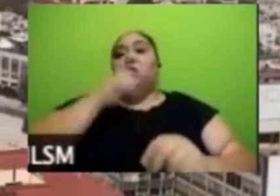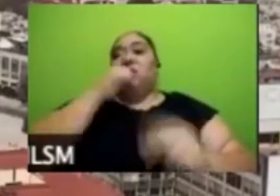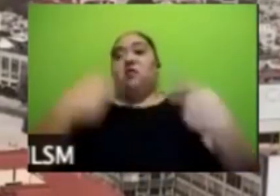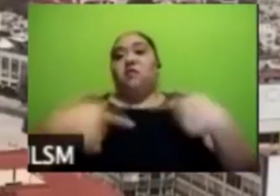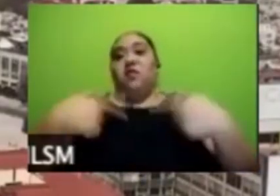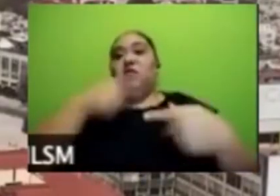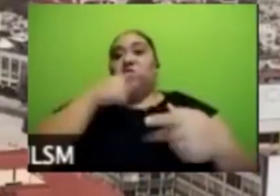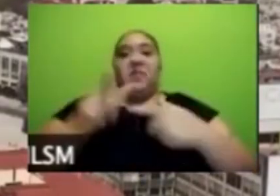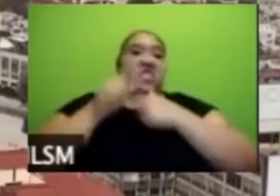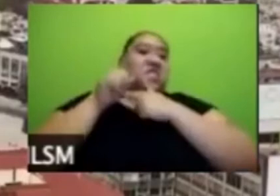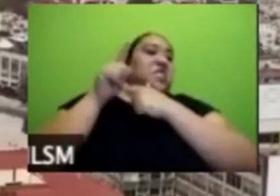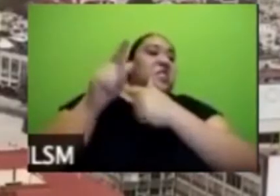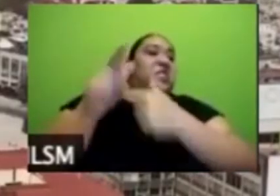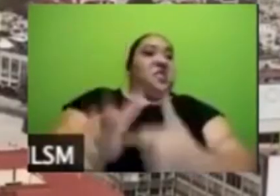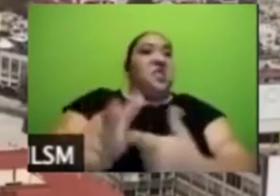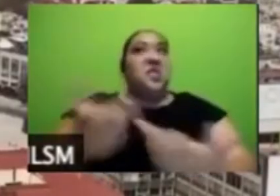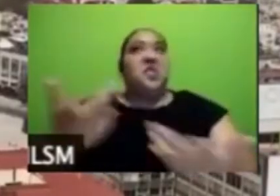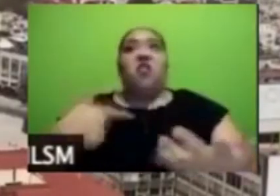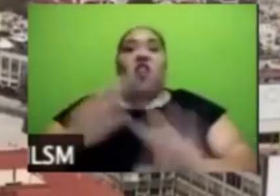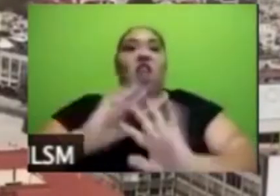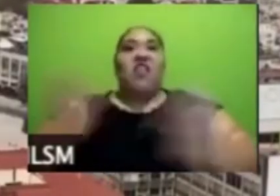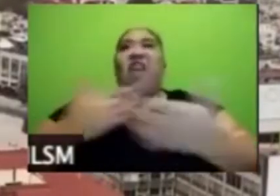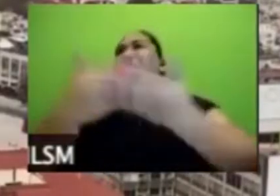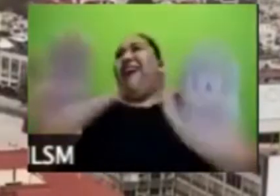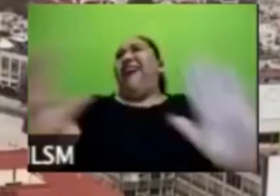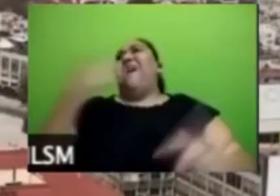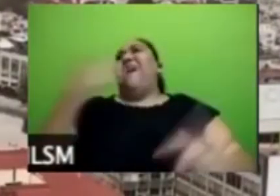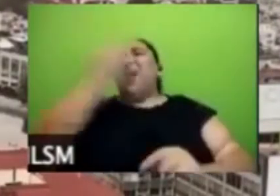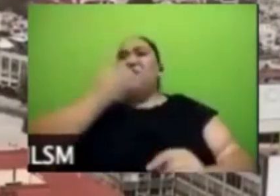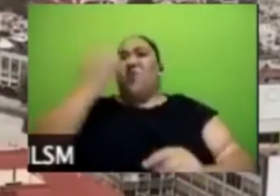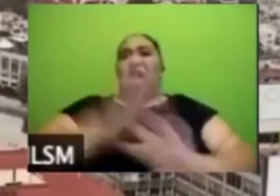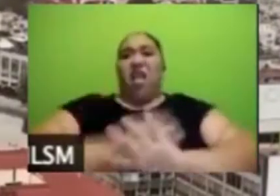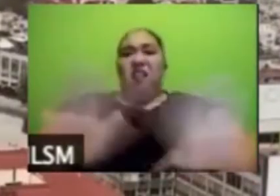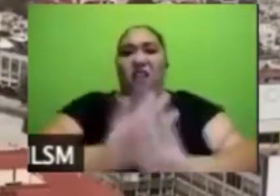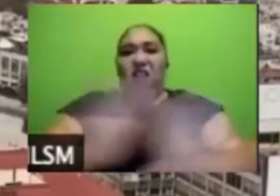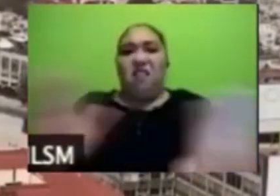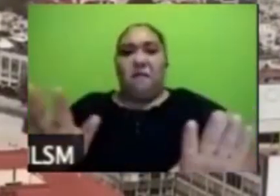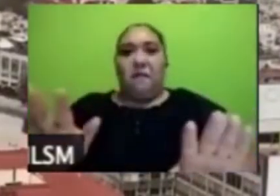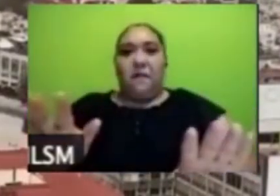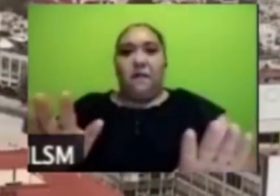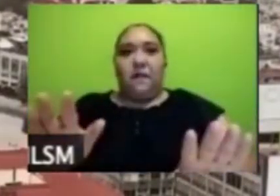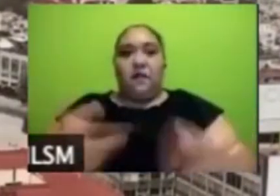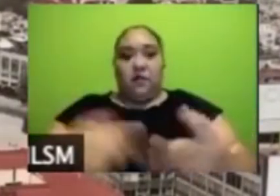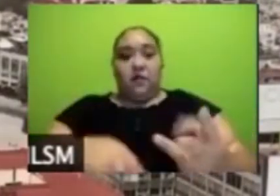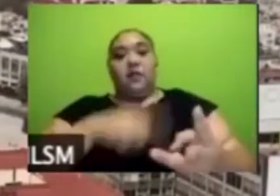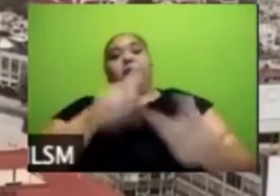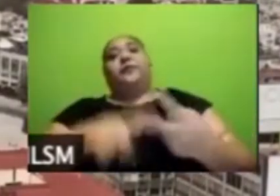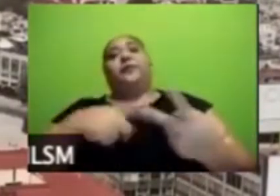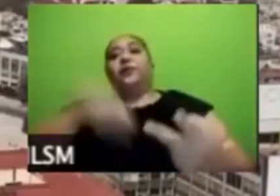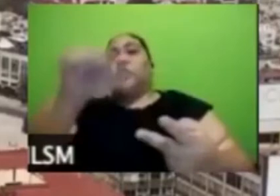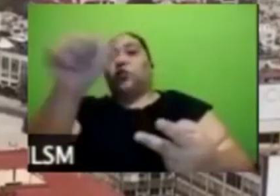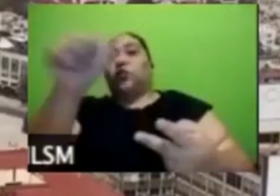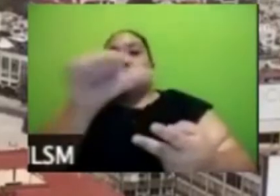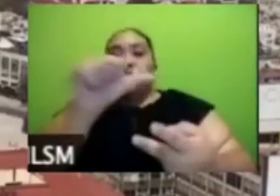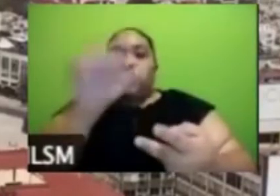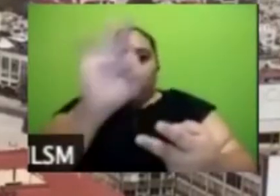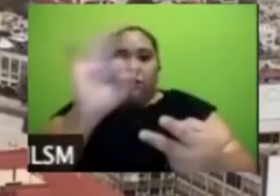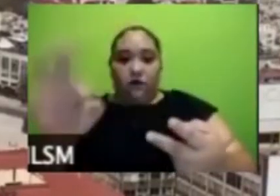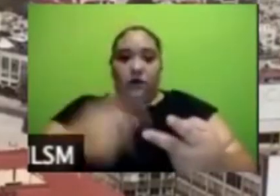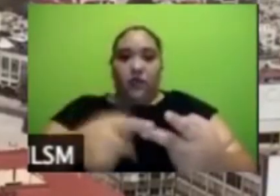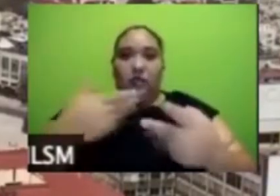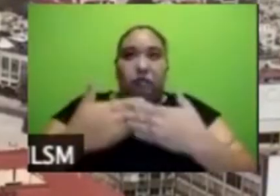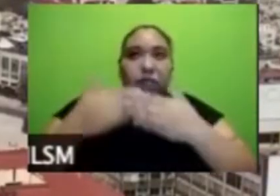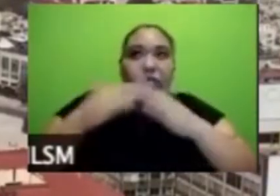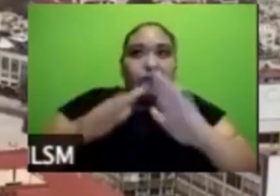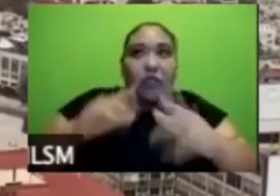encerrados todo y la mayoría dice vamos abriendo gradual ¿y qué es lo que primero que piensan que hay que abrir gradual?